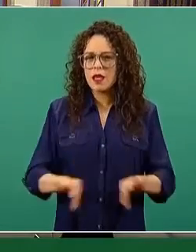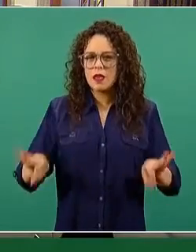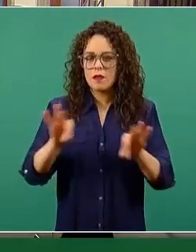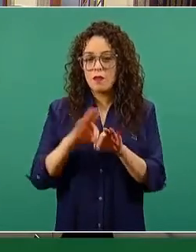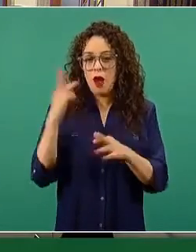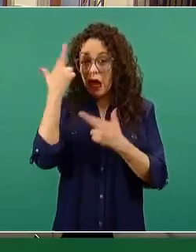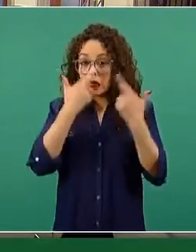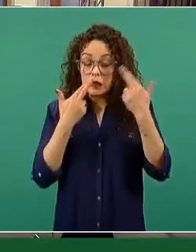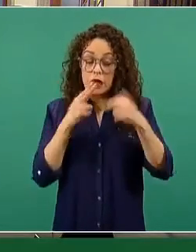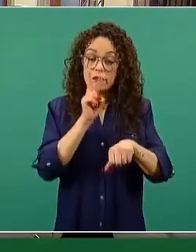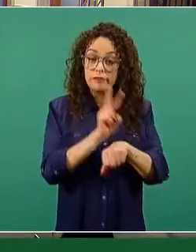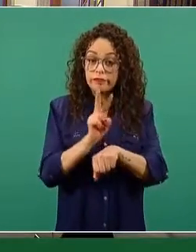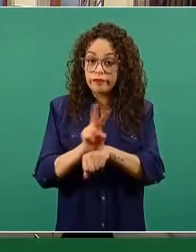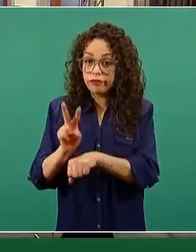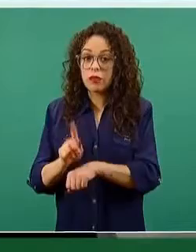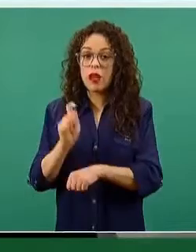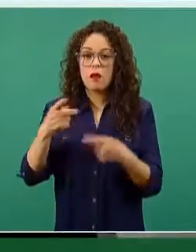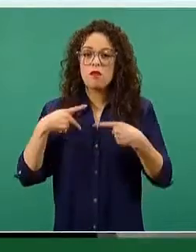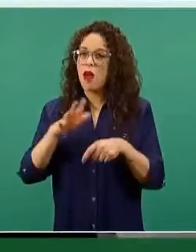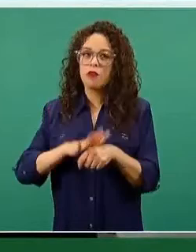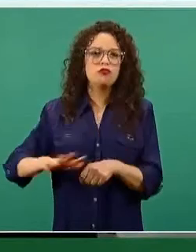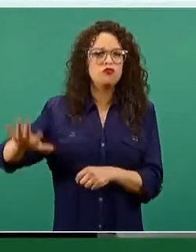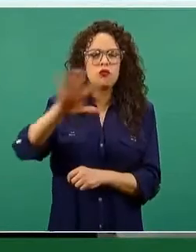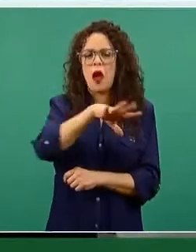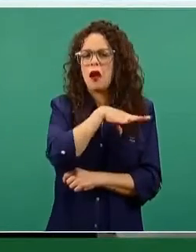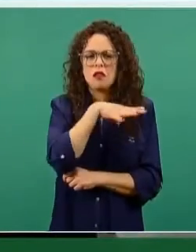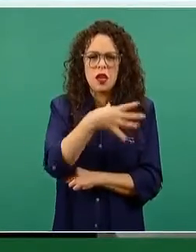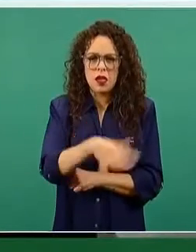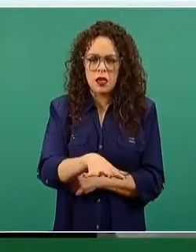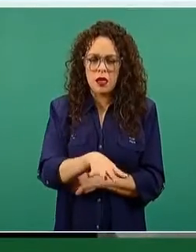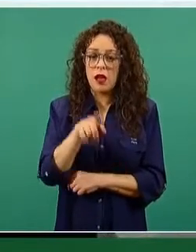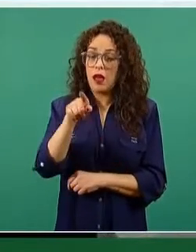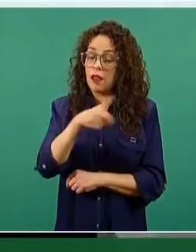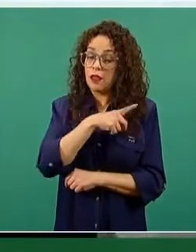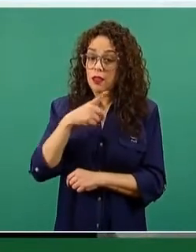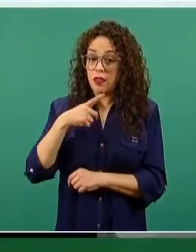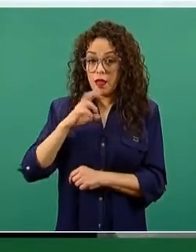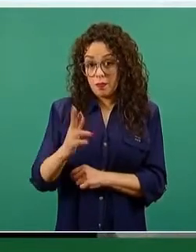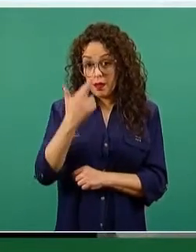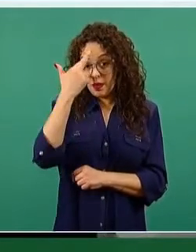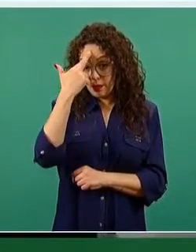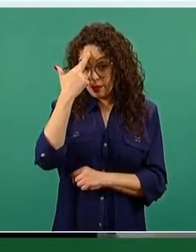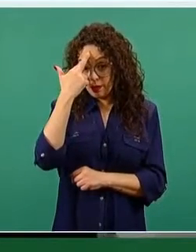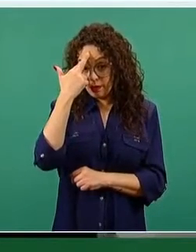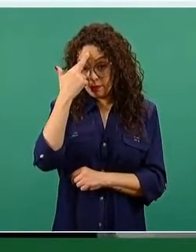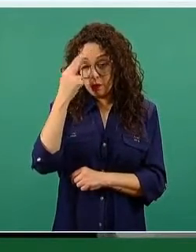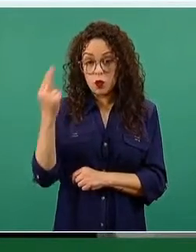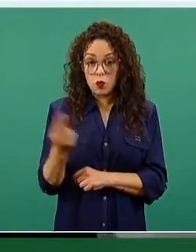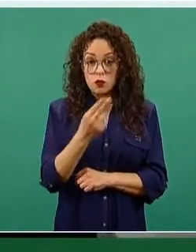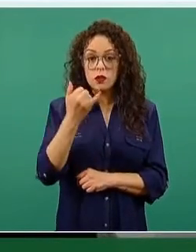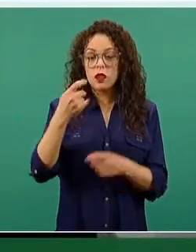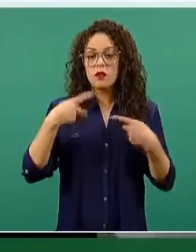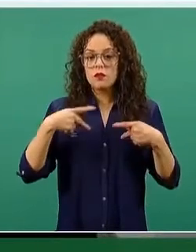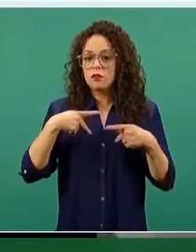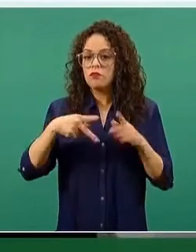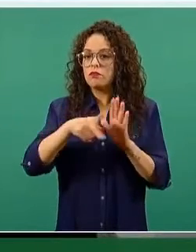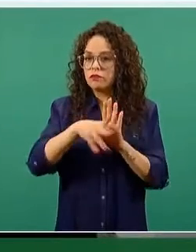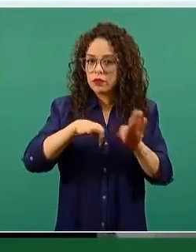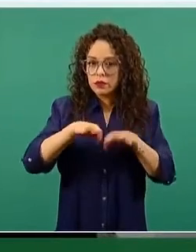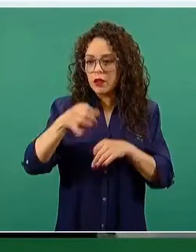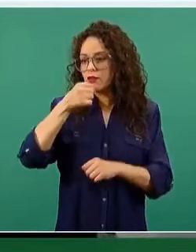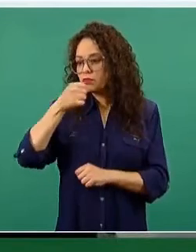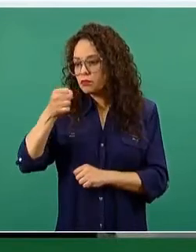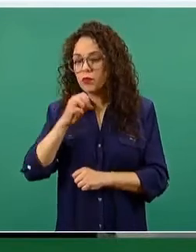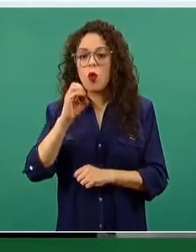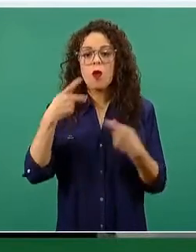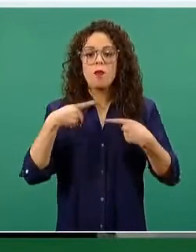monitoreo hacia la población general. Solamente recordarles también, tanto a ustedes en los medios de comunicación como a las personas